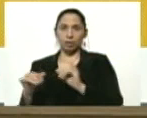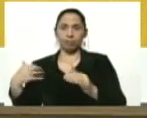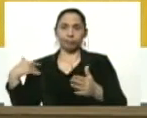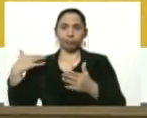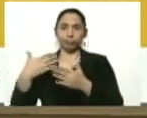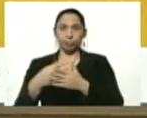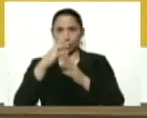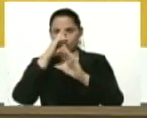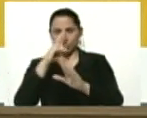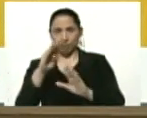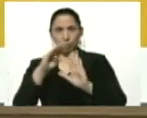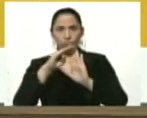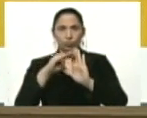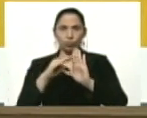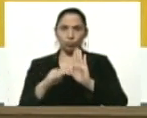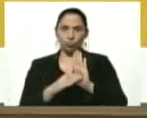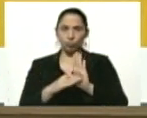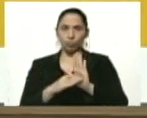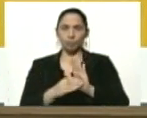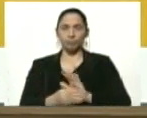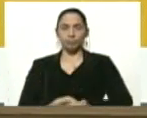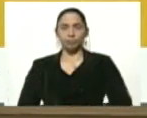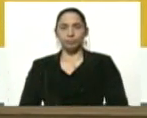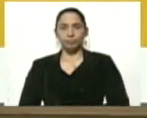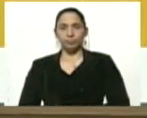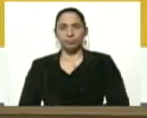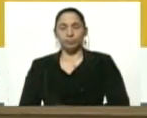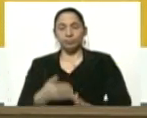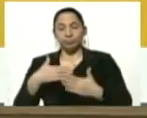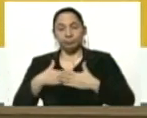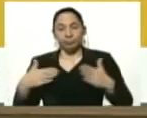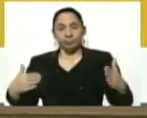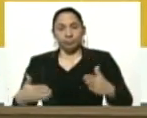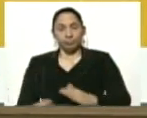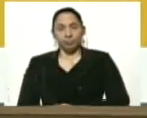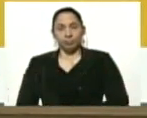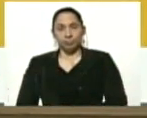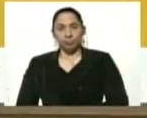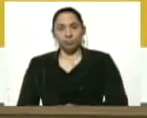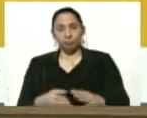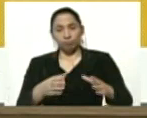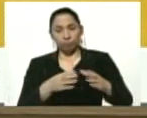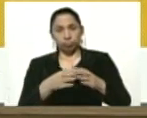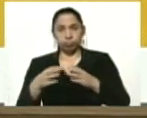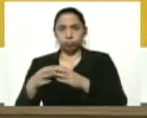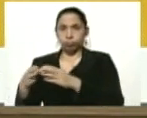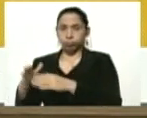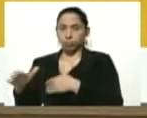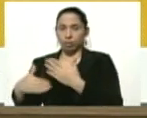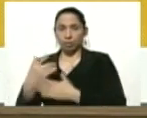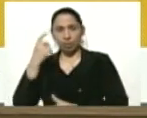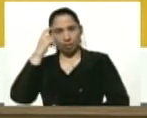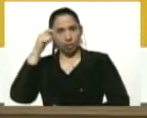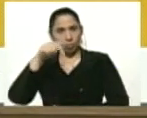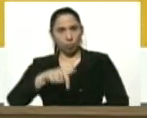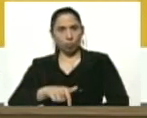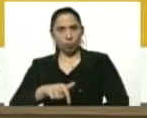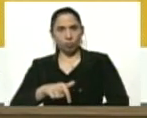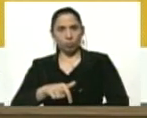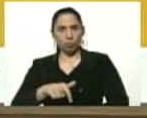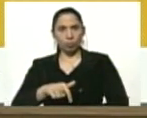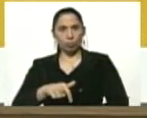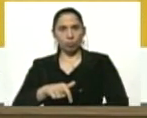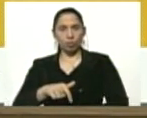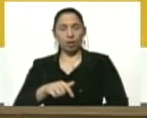cumpliendo, respetando rigurosamente y es lo que ha garantizado que los sectores que hasta el día de hoy han estado